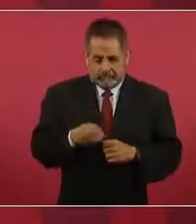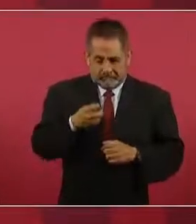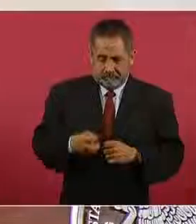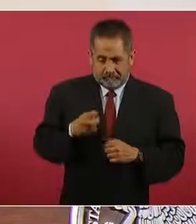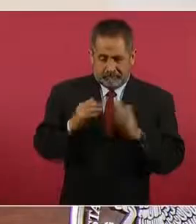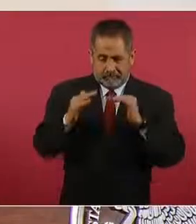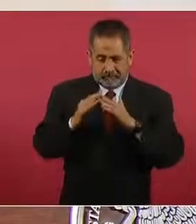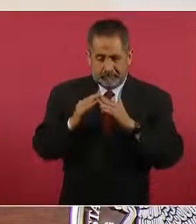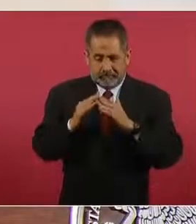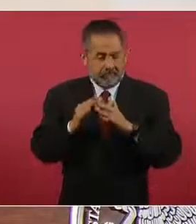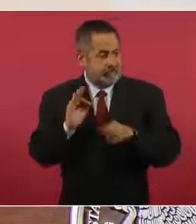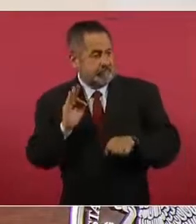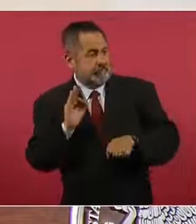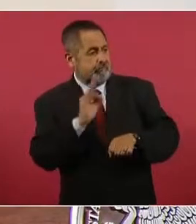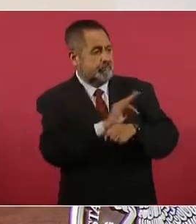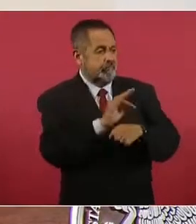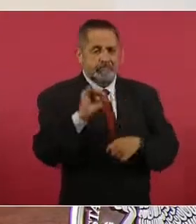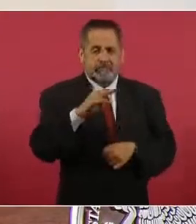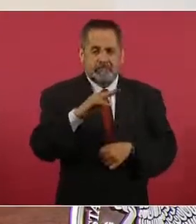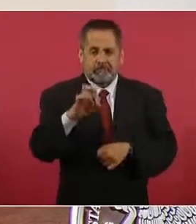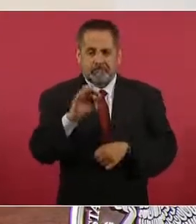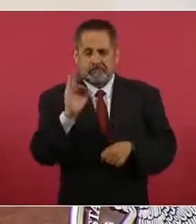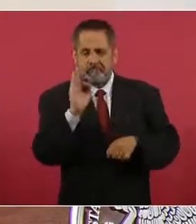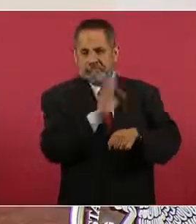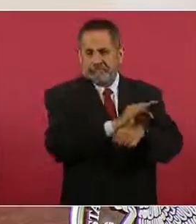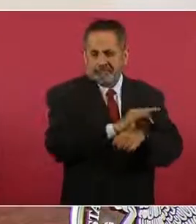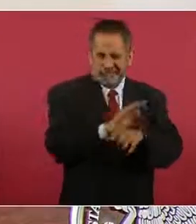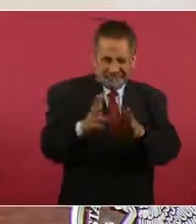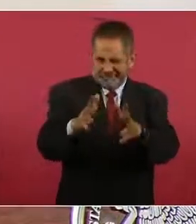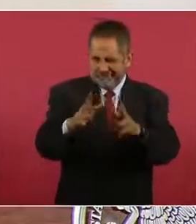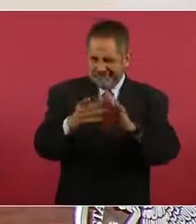algo así.